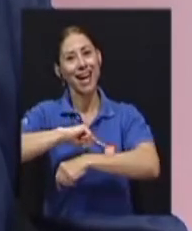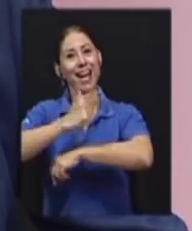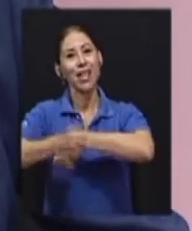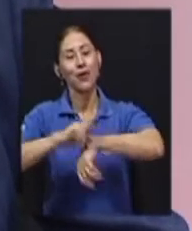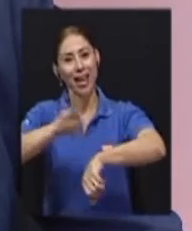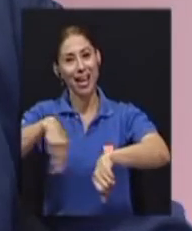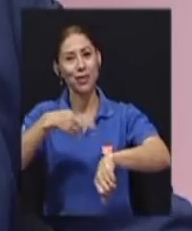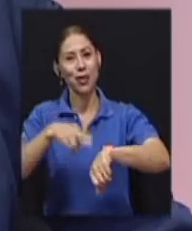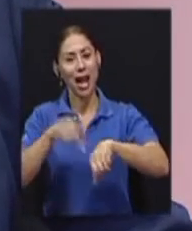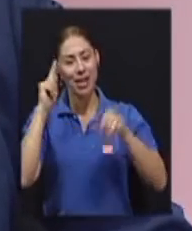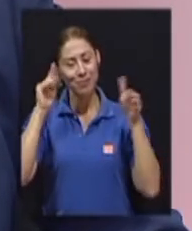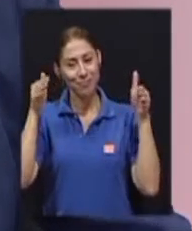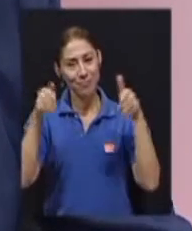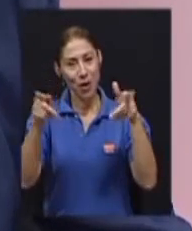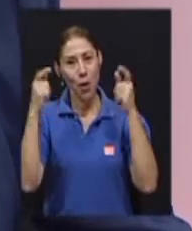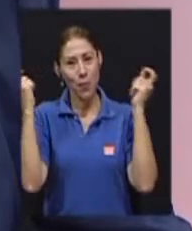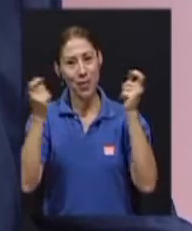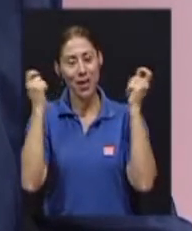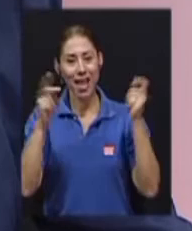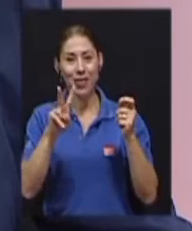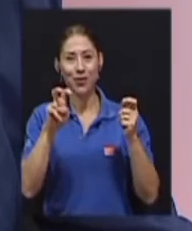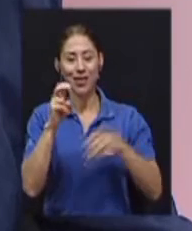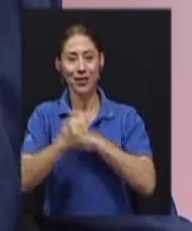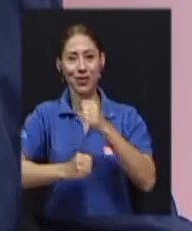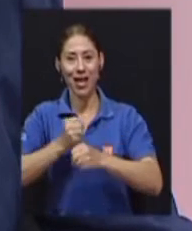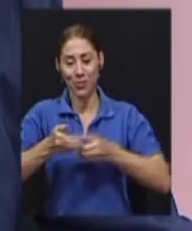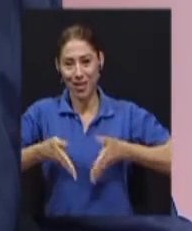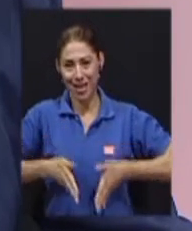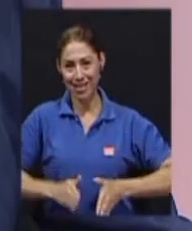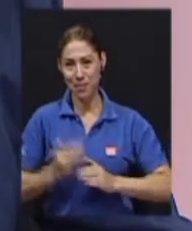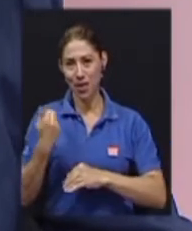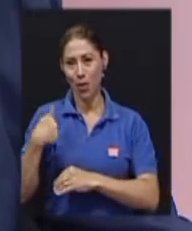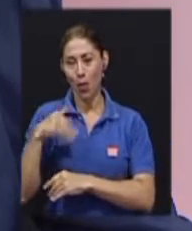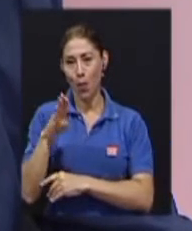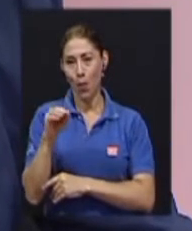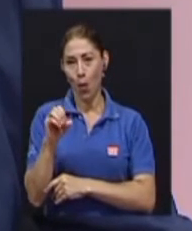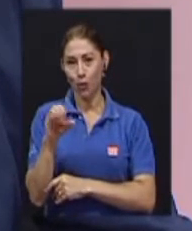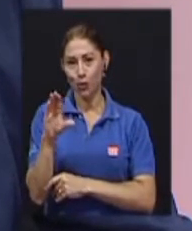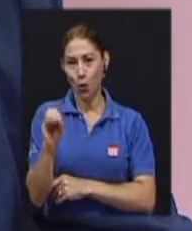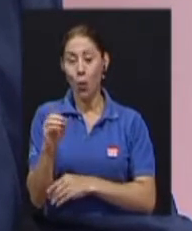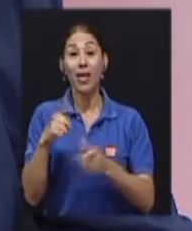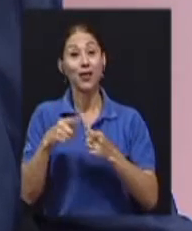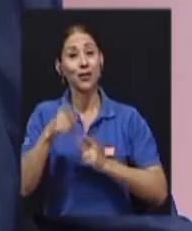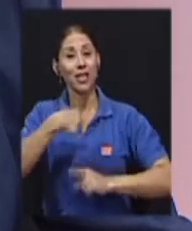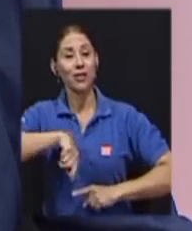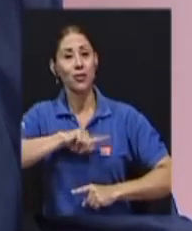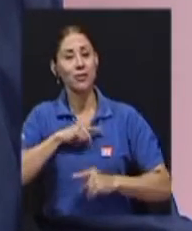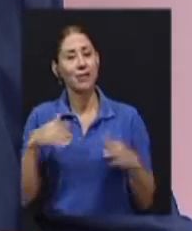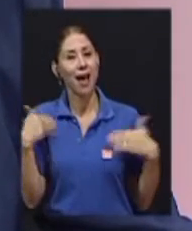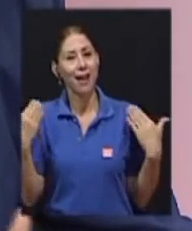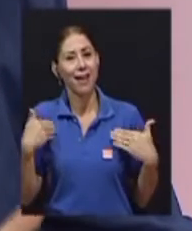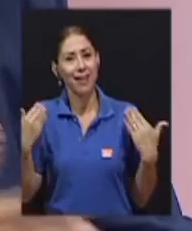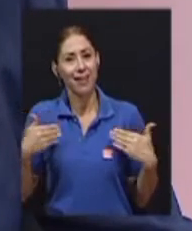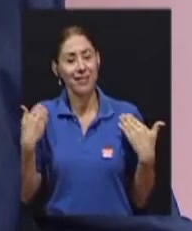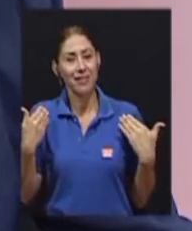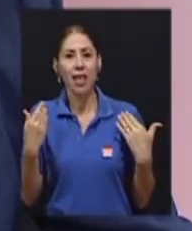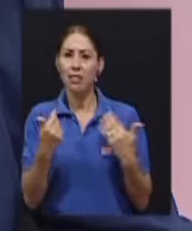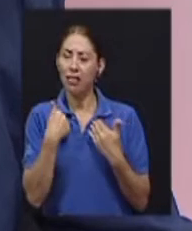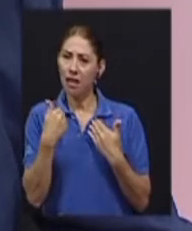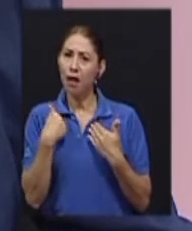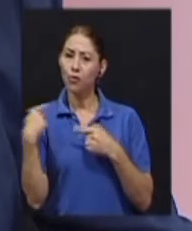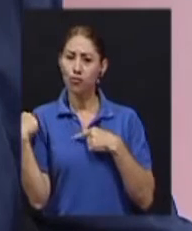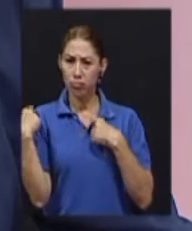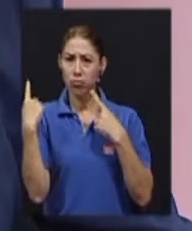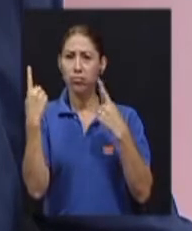conmemorativa al Bicentenario del Nacimiento. Entonces estamos muy alegres y con grandes actividades a lo largo